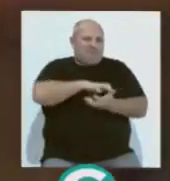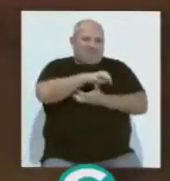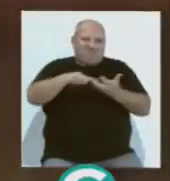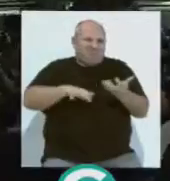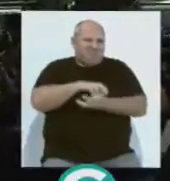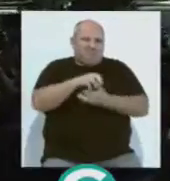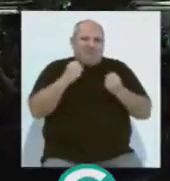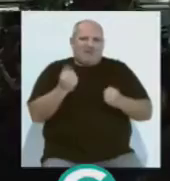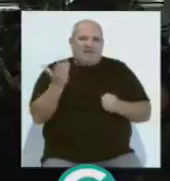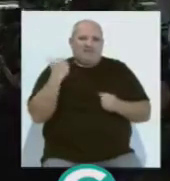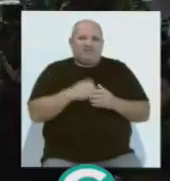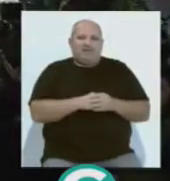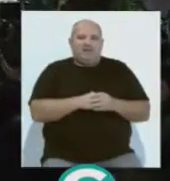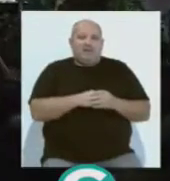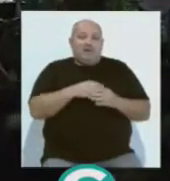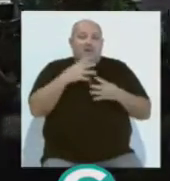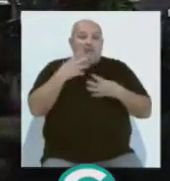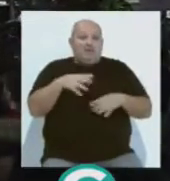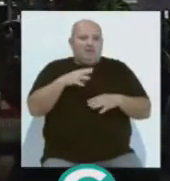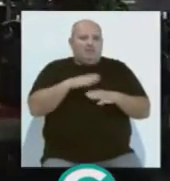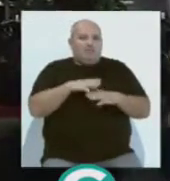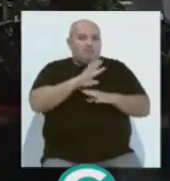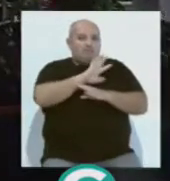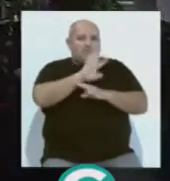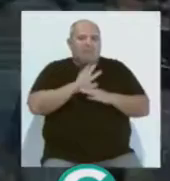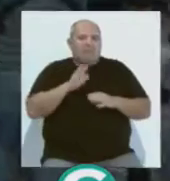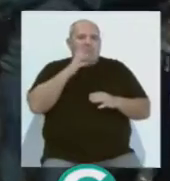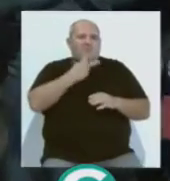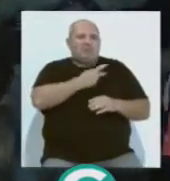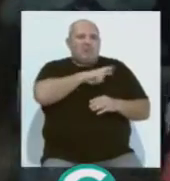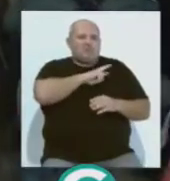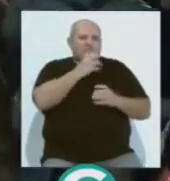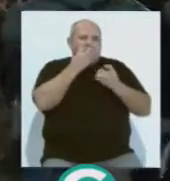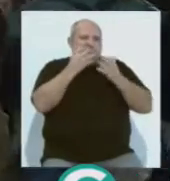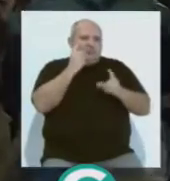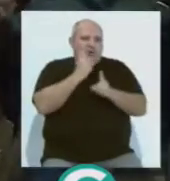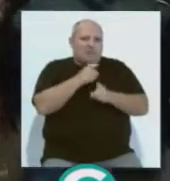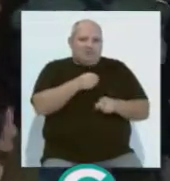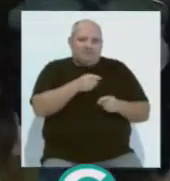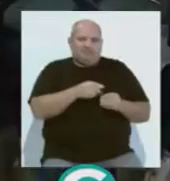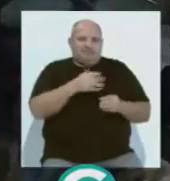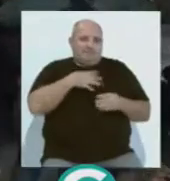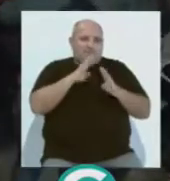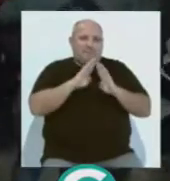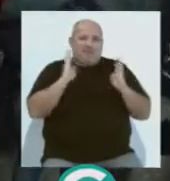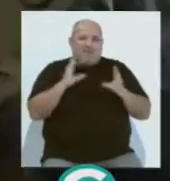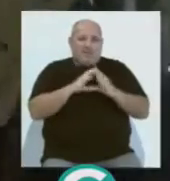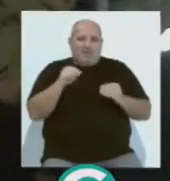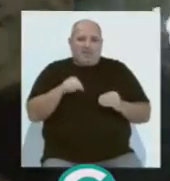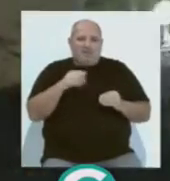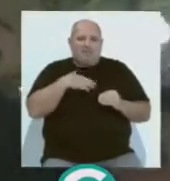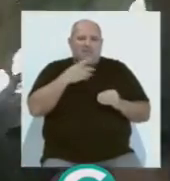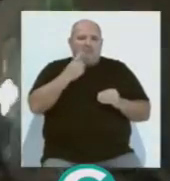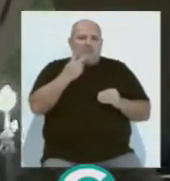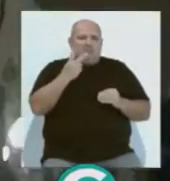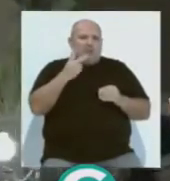antifascista de Cádiz. Una movilización que en un principio se convocaba para protestar contra la entrada de Vox en el Parlamento de Andalucía con